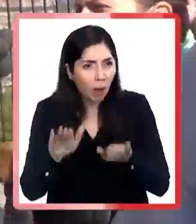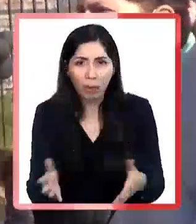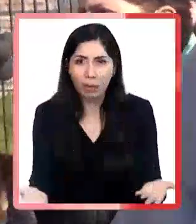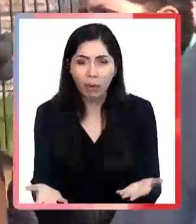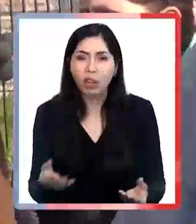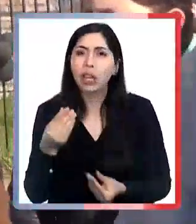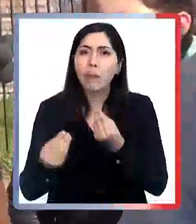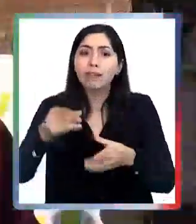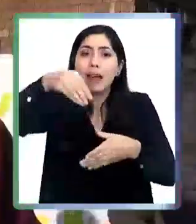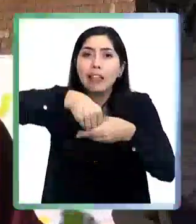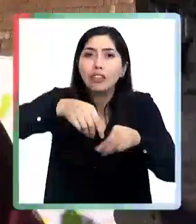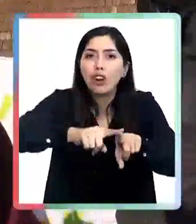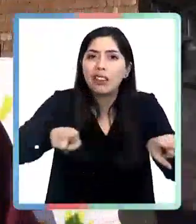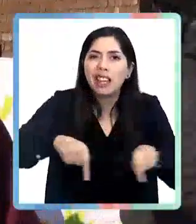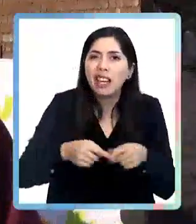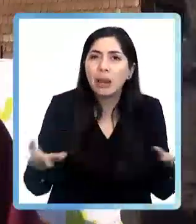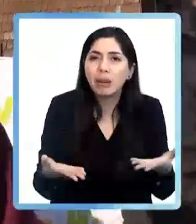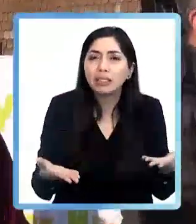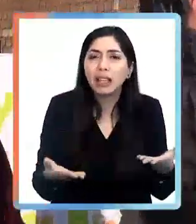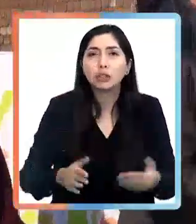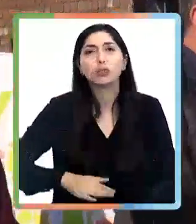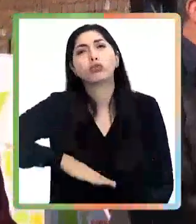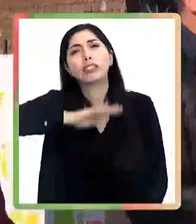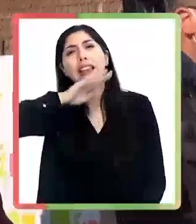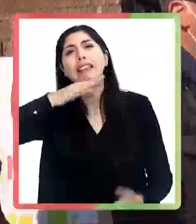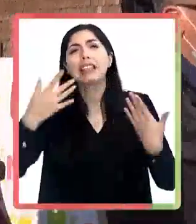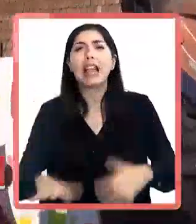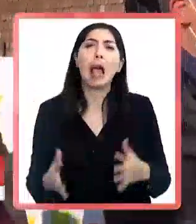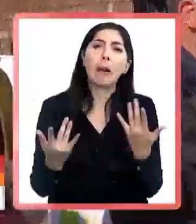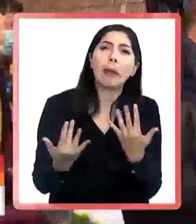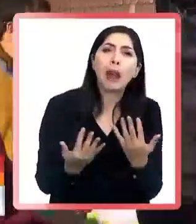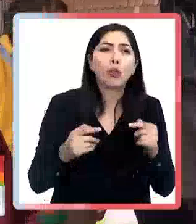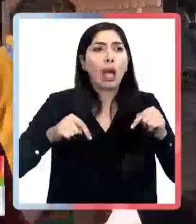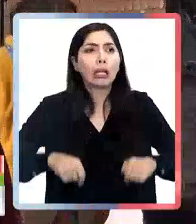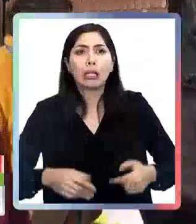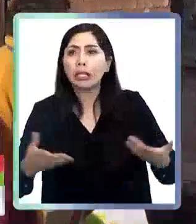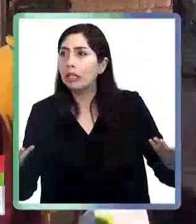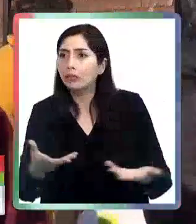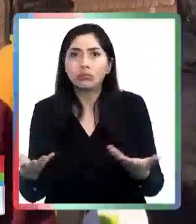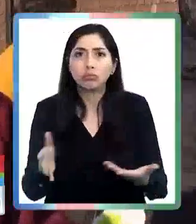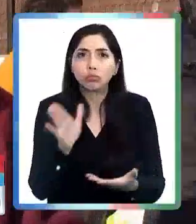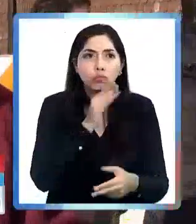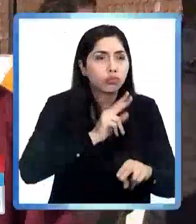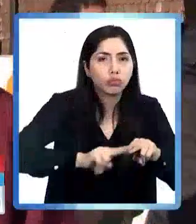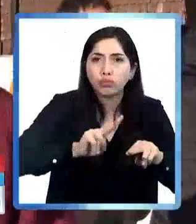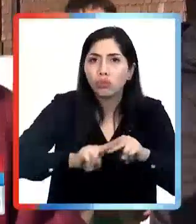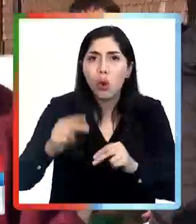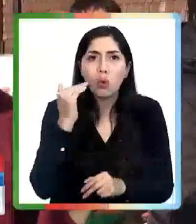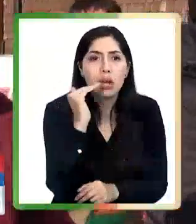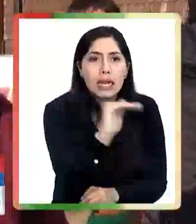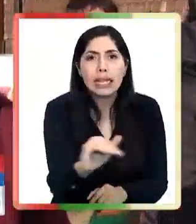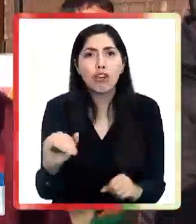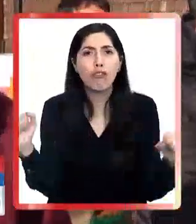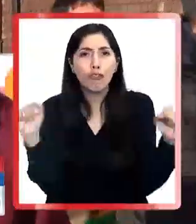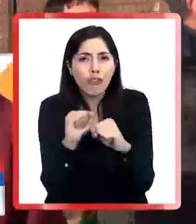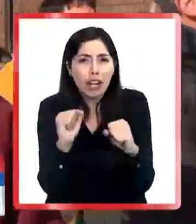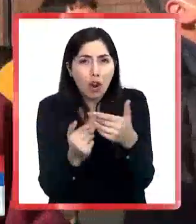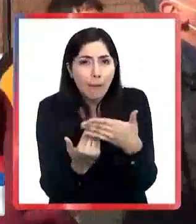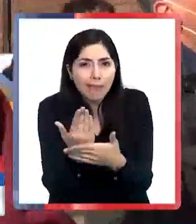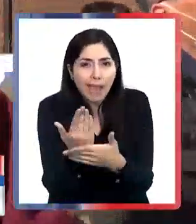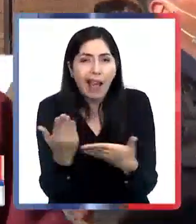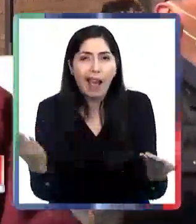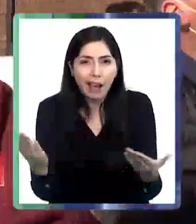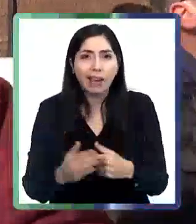¿qué va a pasar dentro de las jaulas? Es suficiente ya esperar tanto tiempo. Ya aquí nadie le puesto cacar a los gatos. Los niños tienen frío en las mañanas.